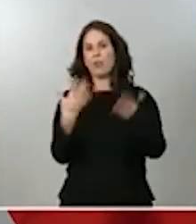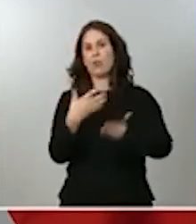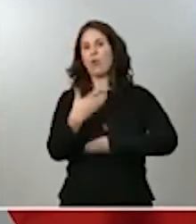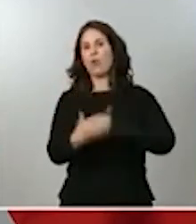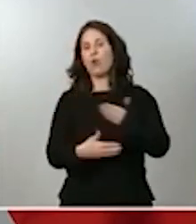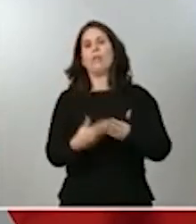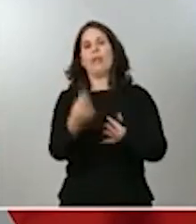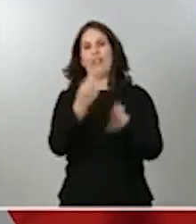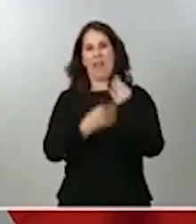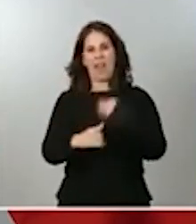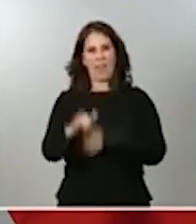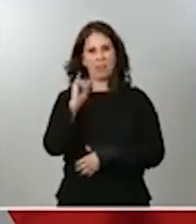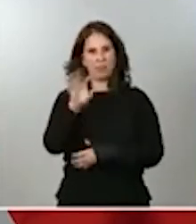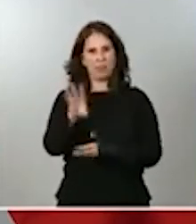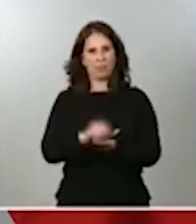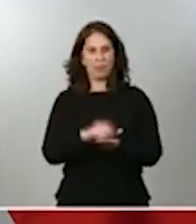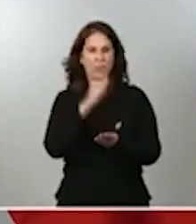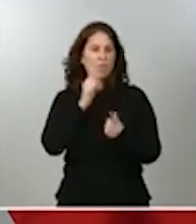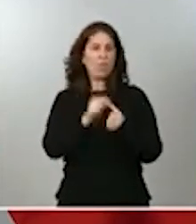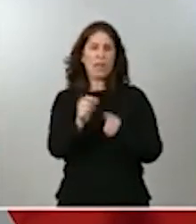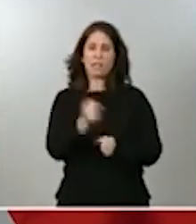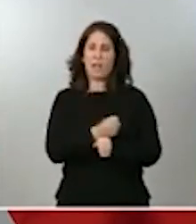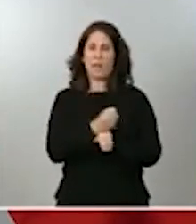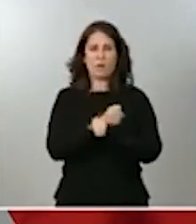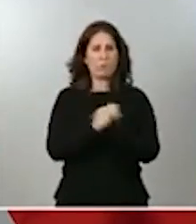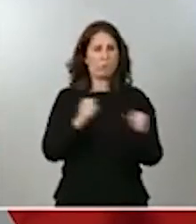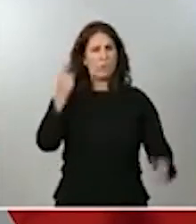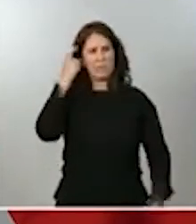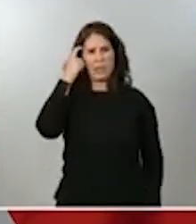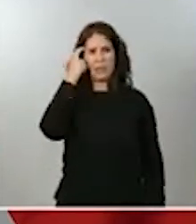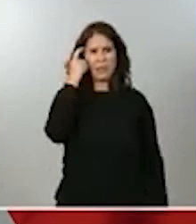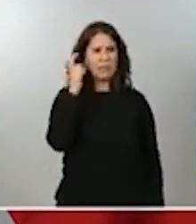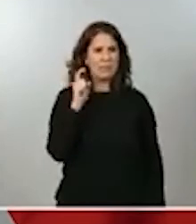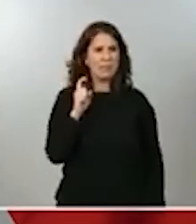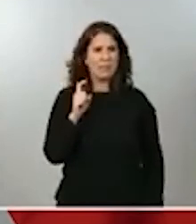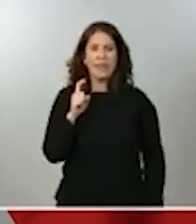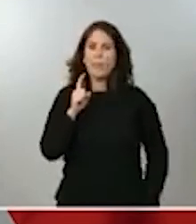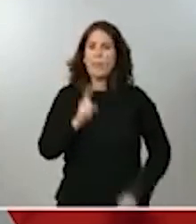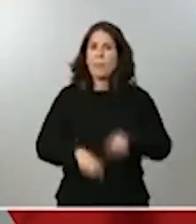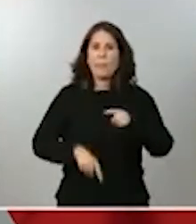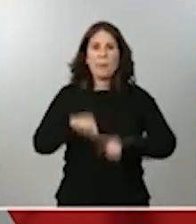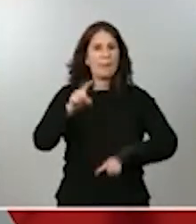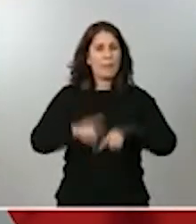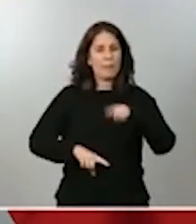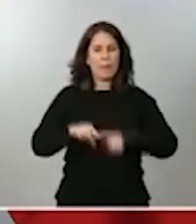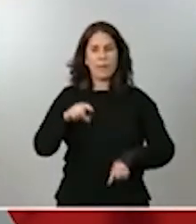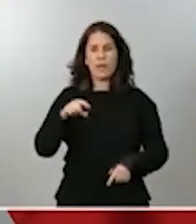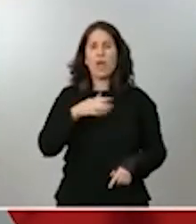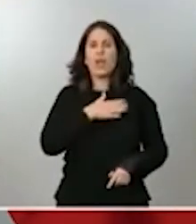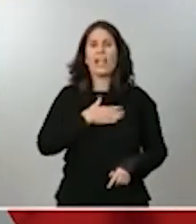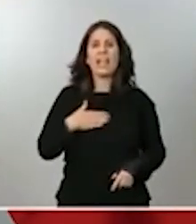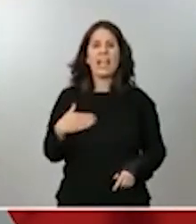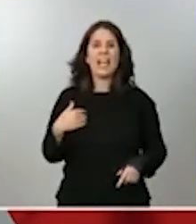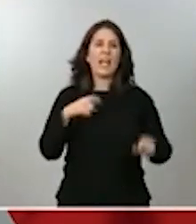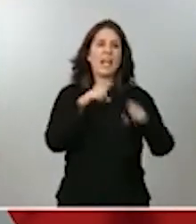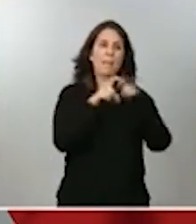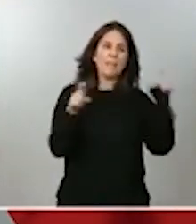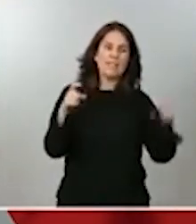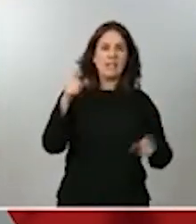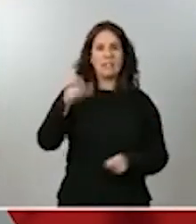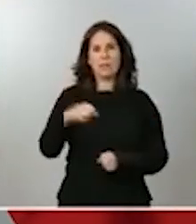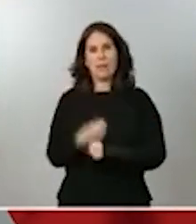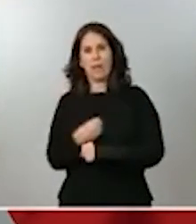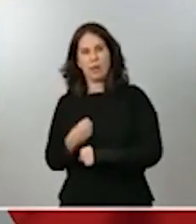insisto, en el teletrabajo es imposible saberlo. Va a depender de la voluntad expresa de cada empresa y cada trabajador y por supuesto